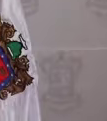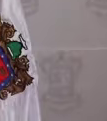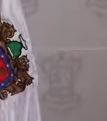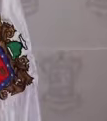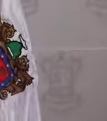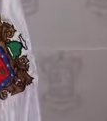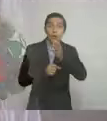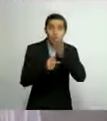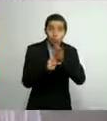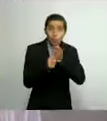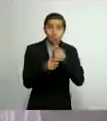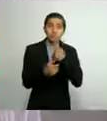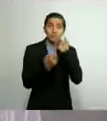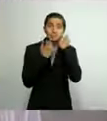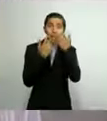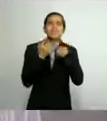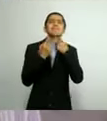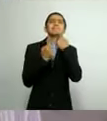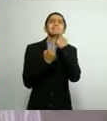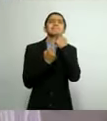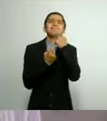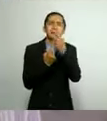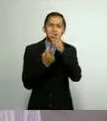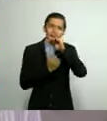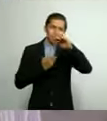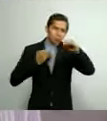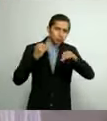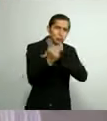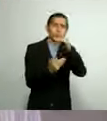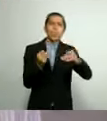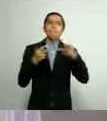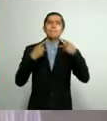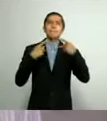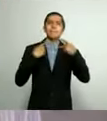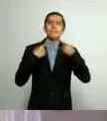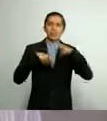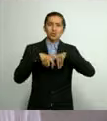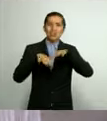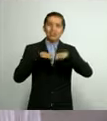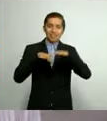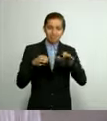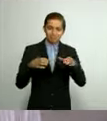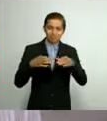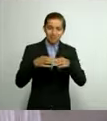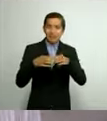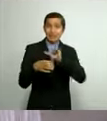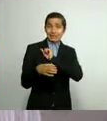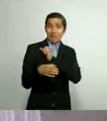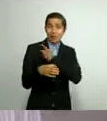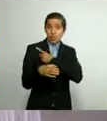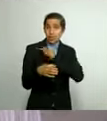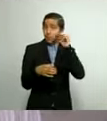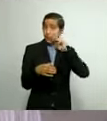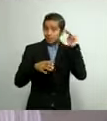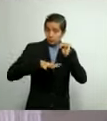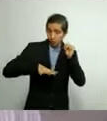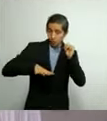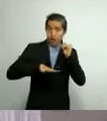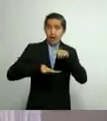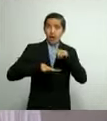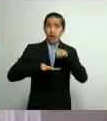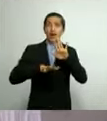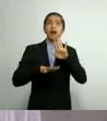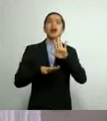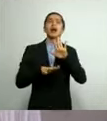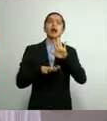Hoy quiero dirigirme al personal de todo el sector salud de Michoacán a hablar de un caso de